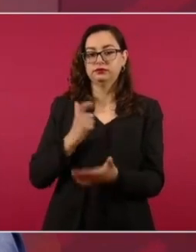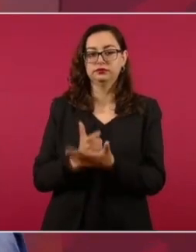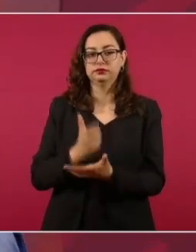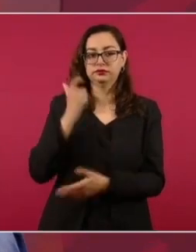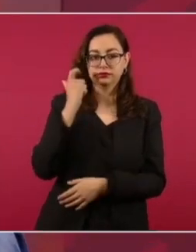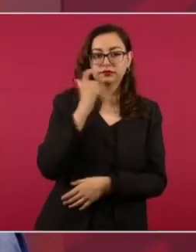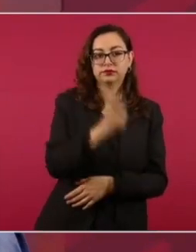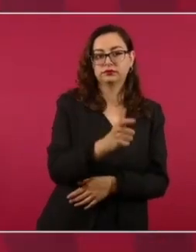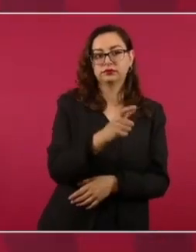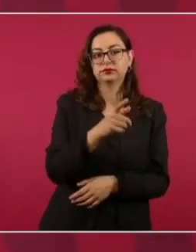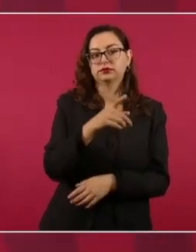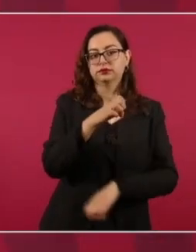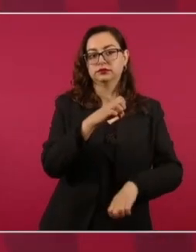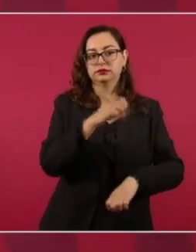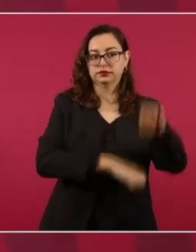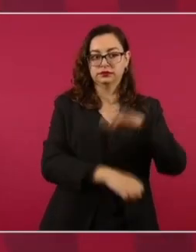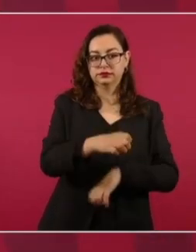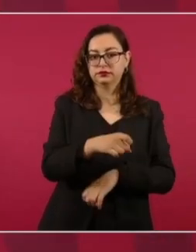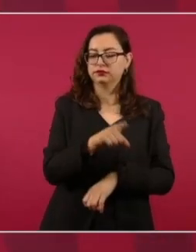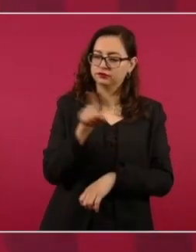mantenimiento anual.